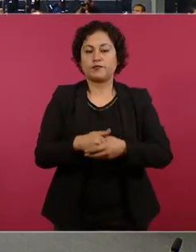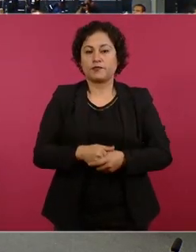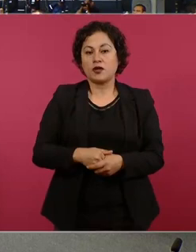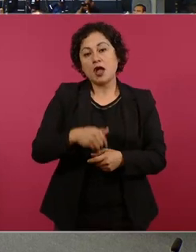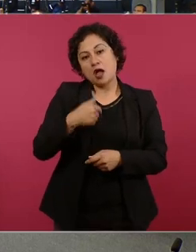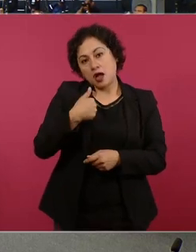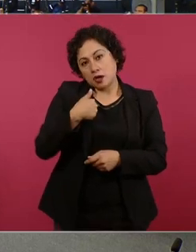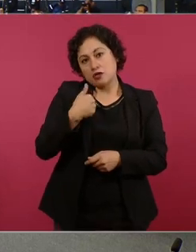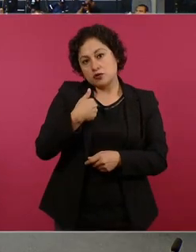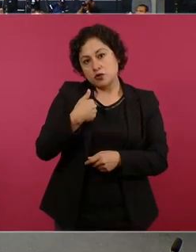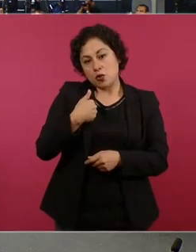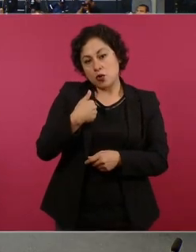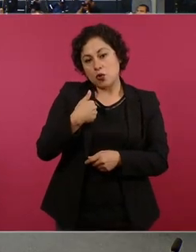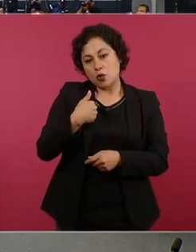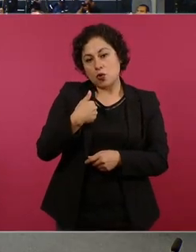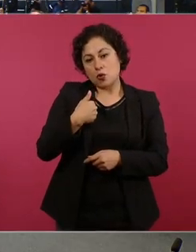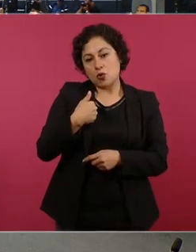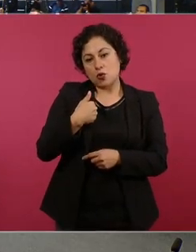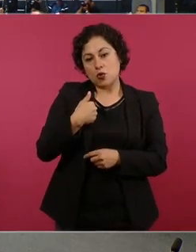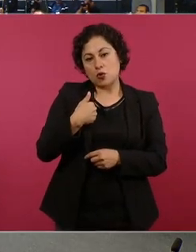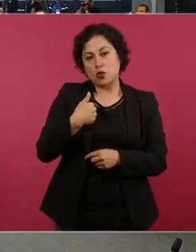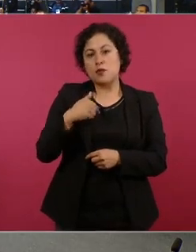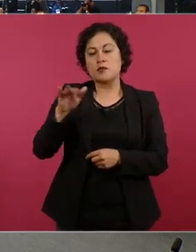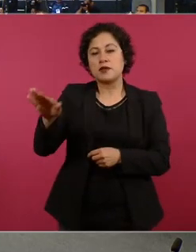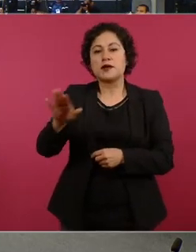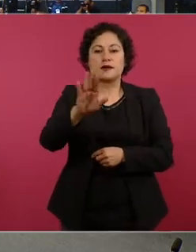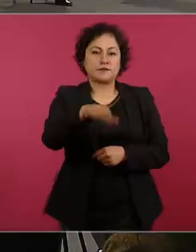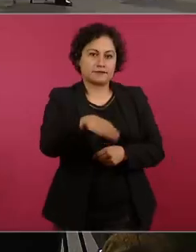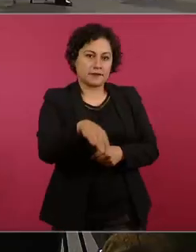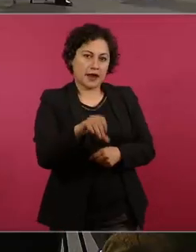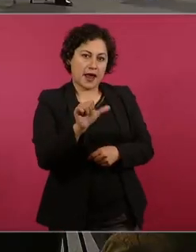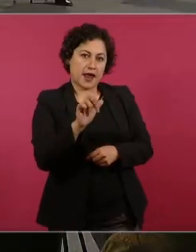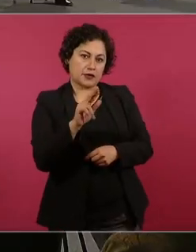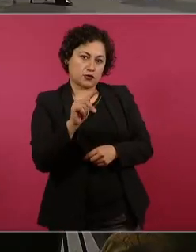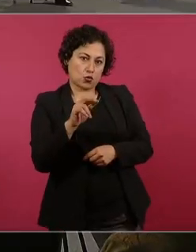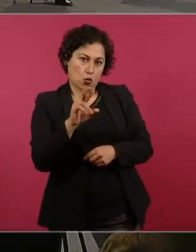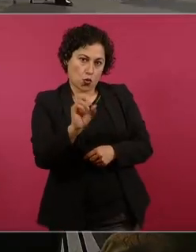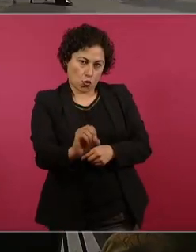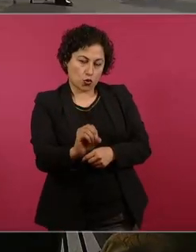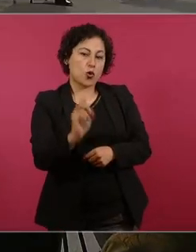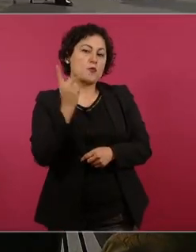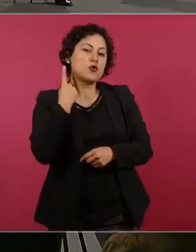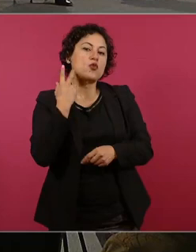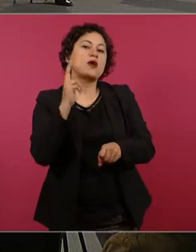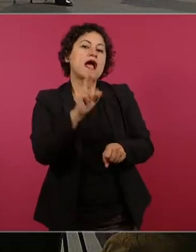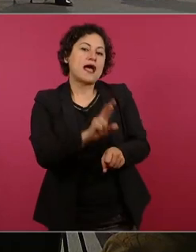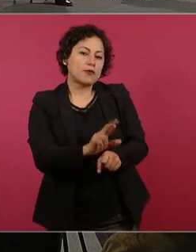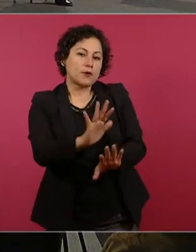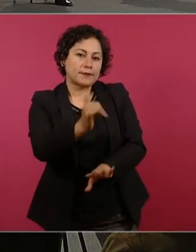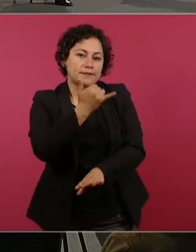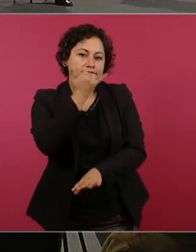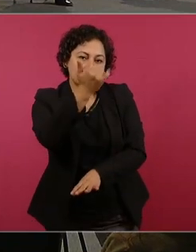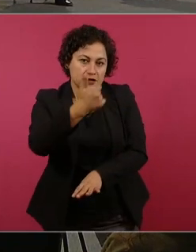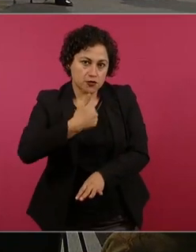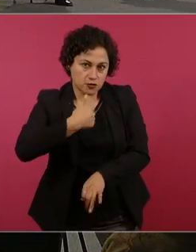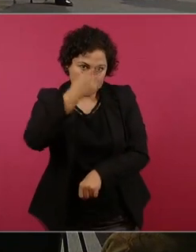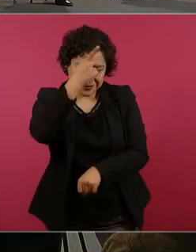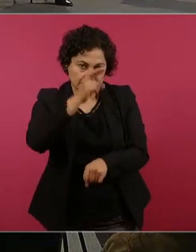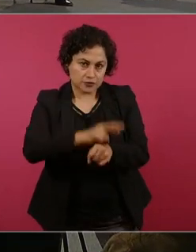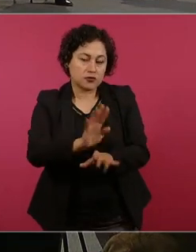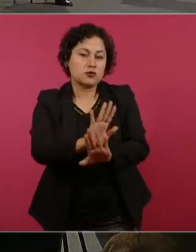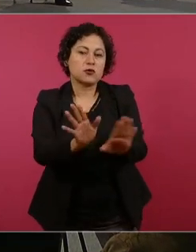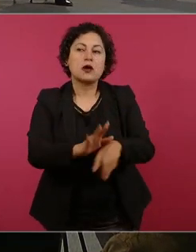Arturo que era procurador fiscal yo dije titular del SAT no, era procurador fiscal procurador fiscal que fuera